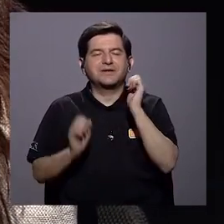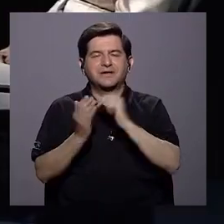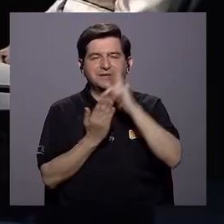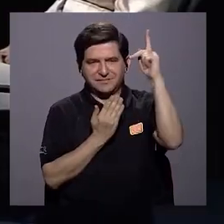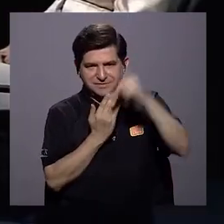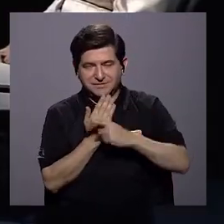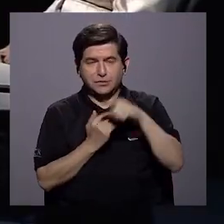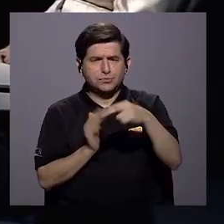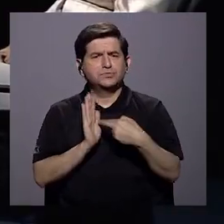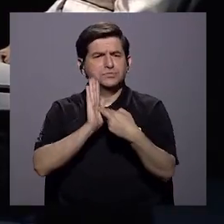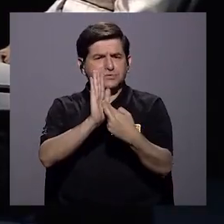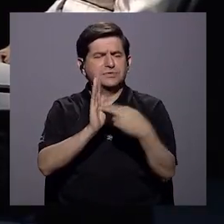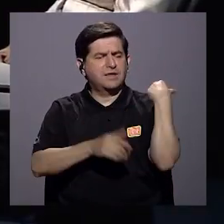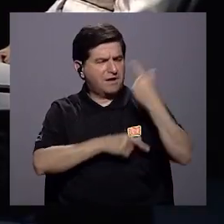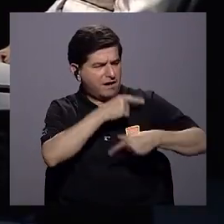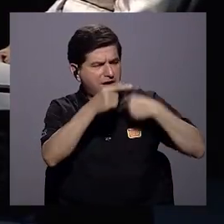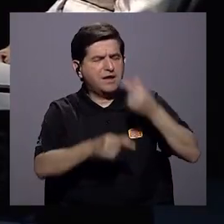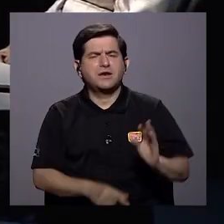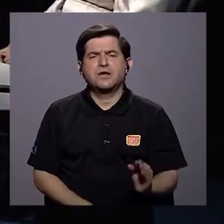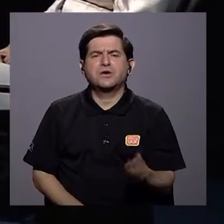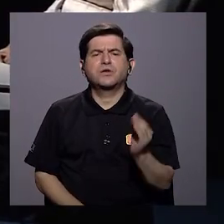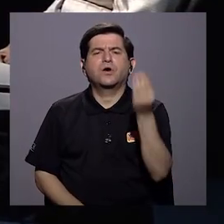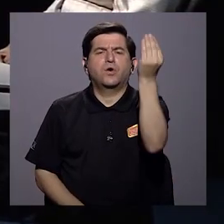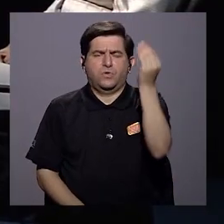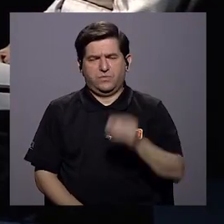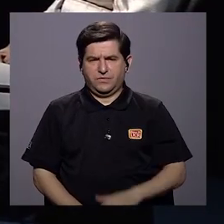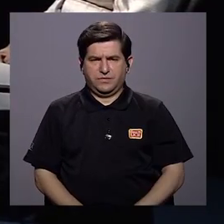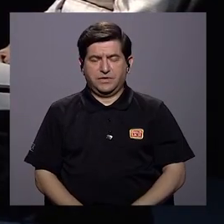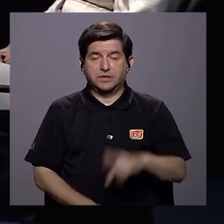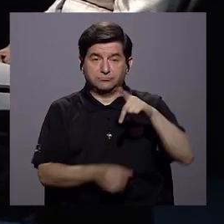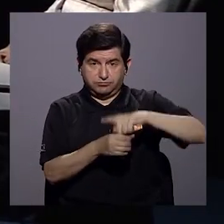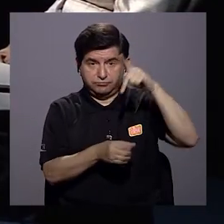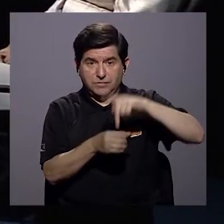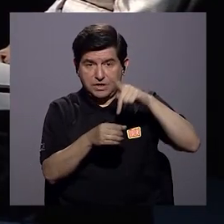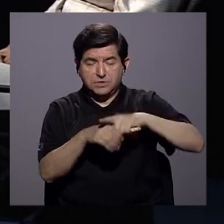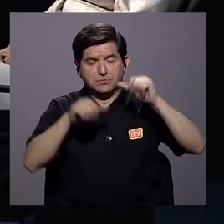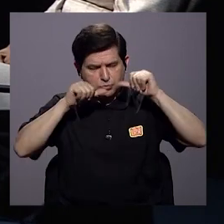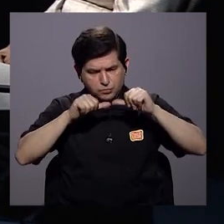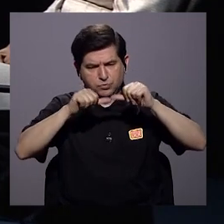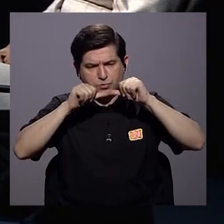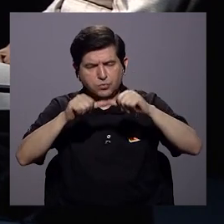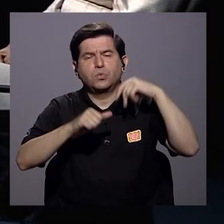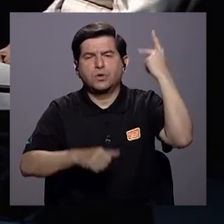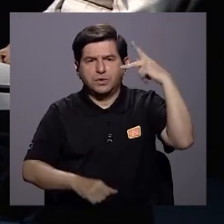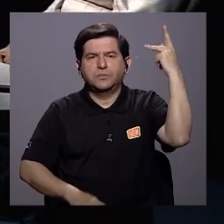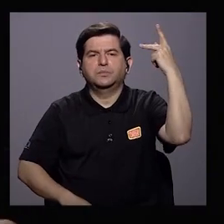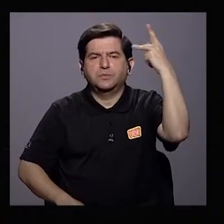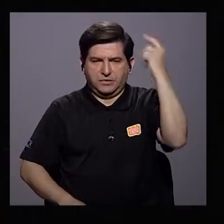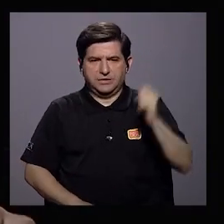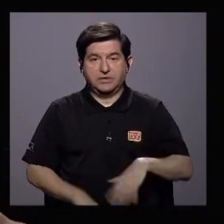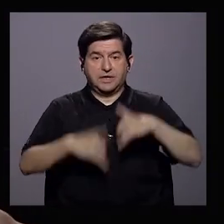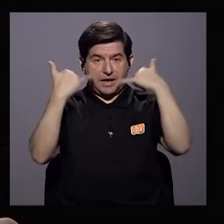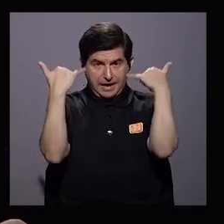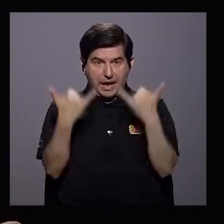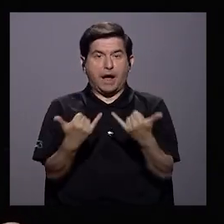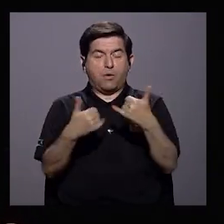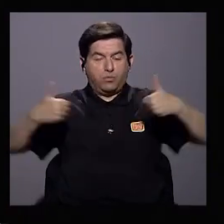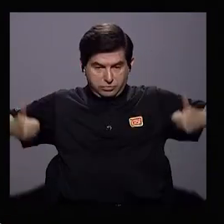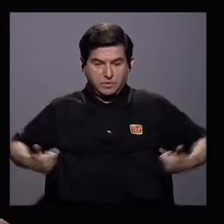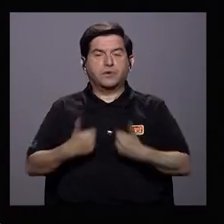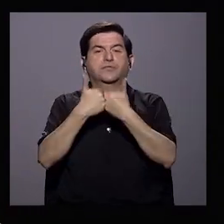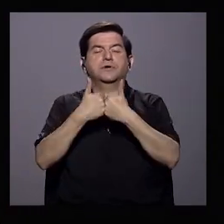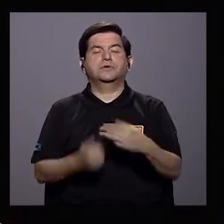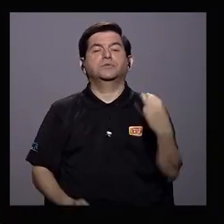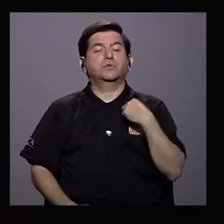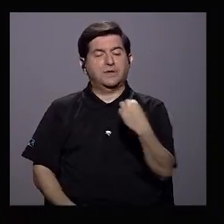espacio. Usted representa a una generación de jóvenes que han venido a participar sistemáticamente en la política y que ahora toma un gran reto.